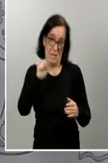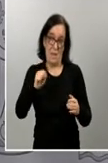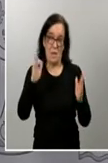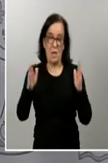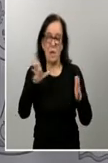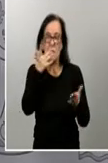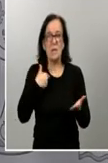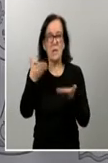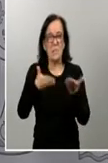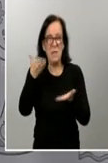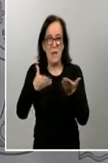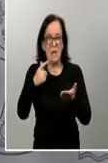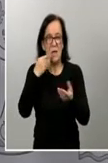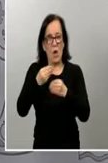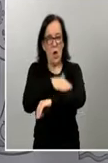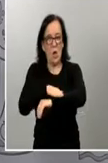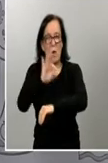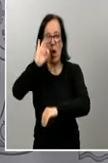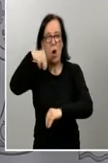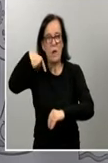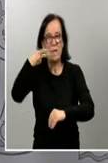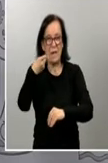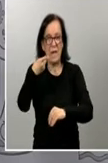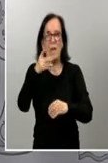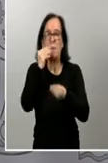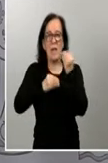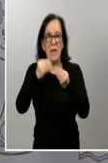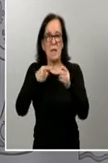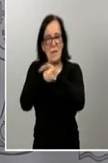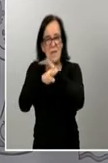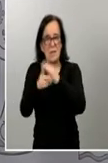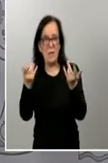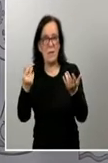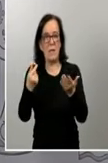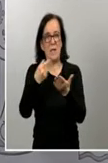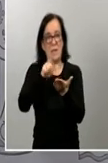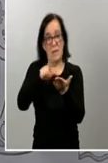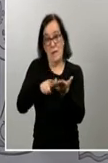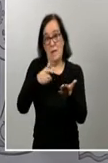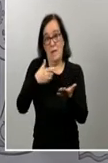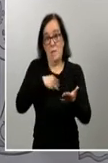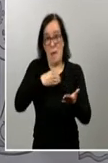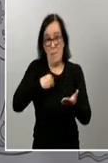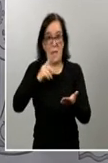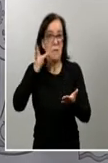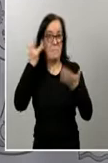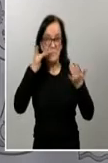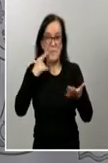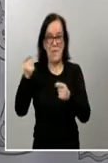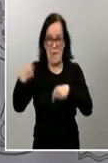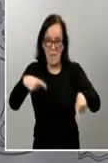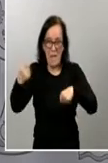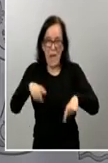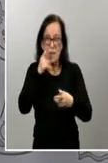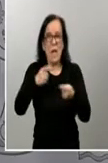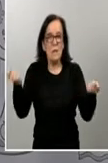Gobierno estudiar las peticiones realizadas por algunas ONG para que se agilicen los trámites de regularización de personas migrantes que desearían incorporarse a